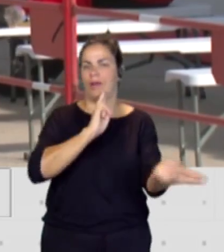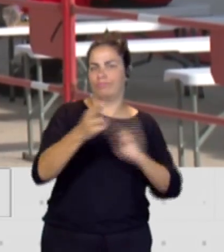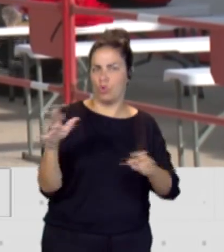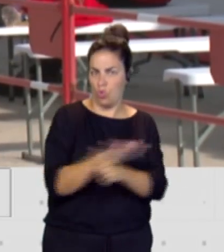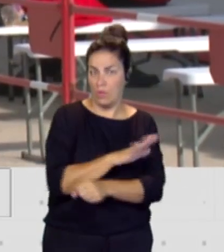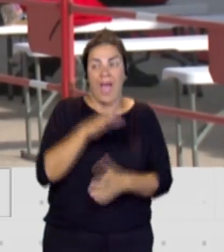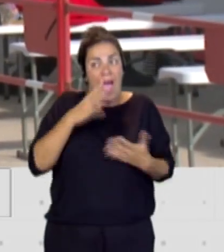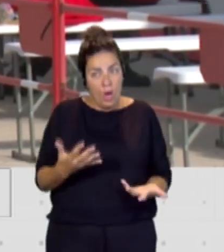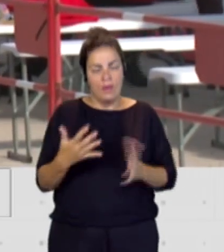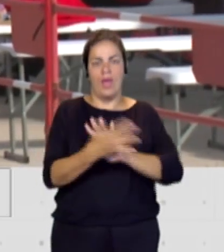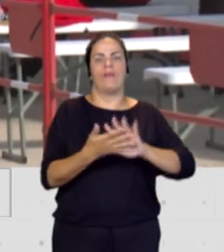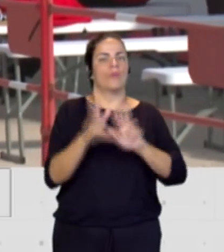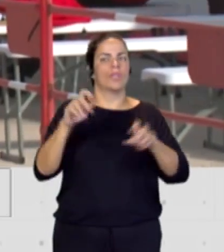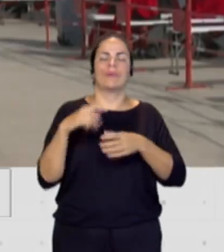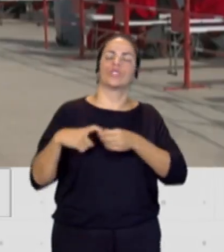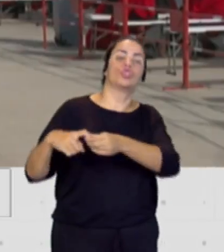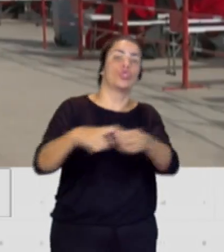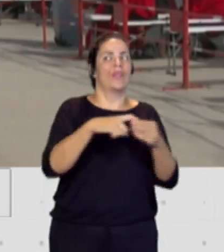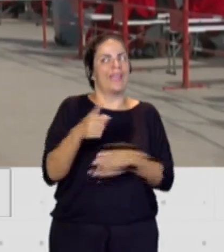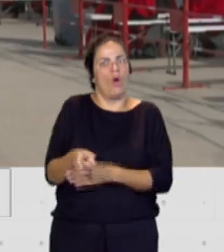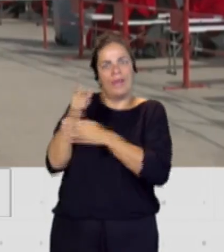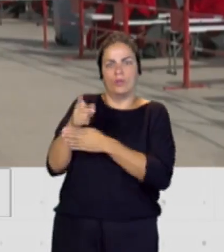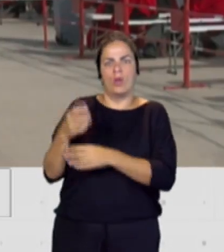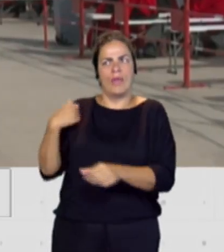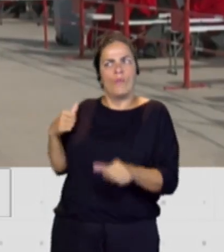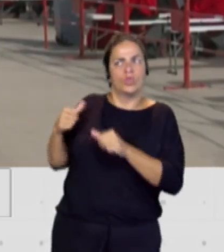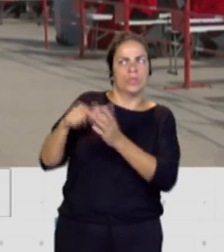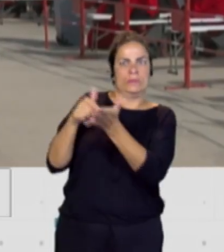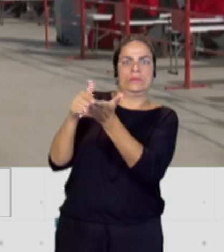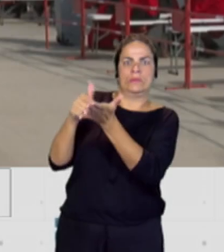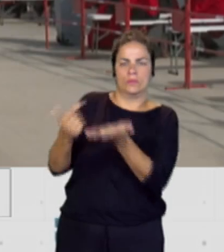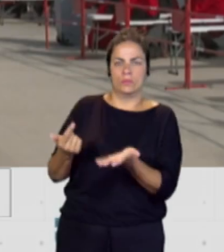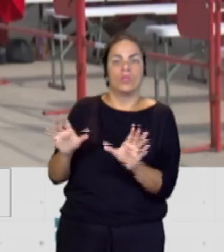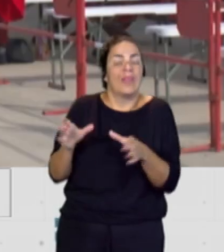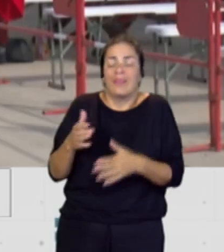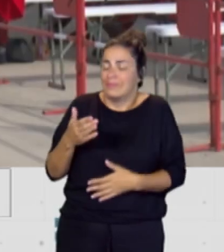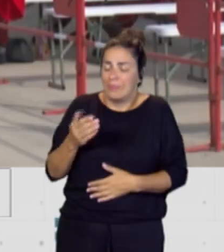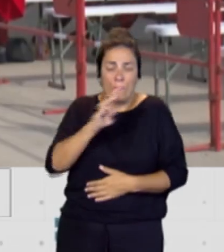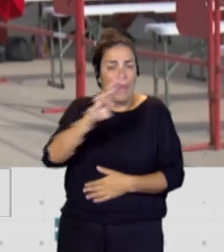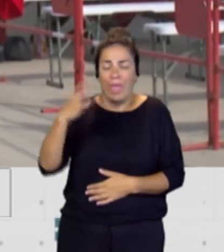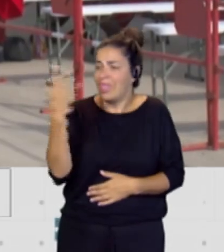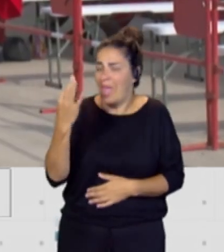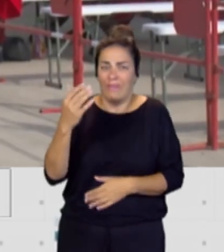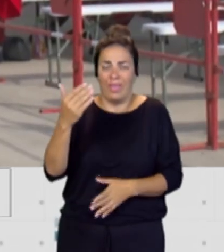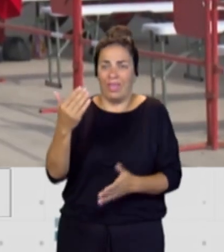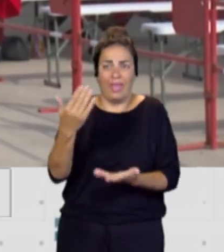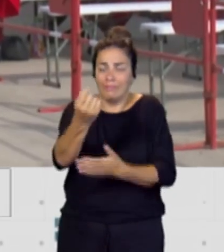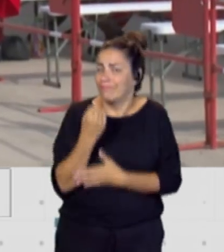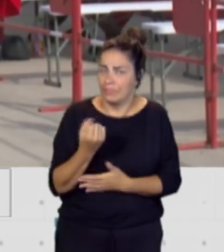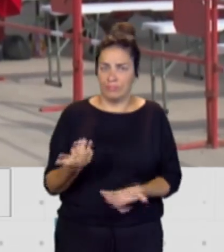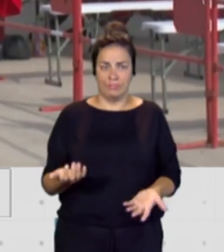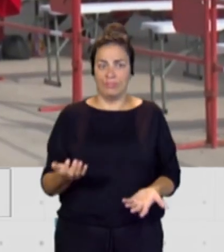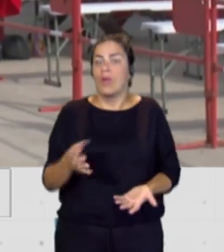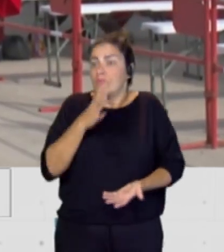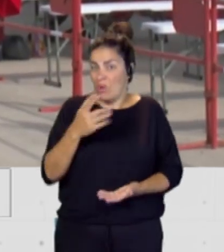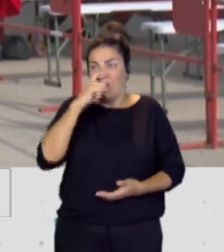obligatoria que es lo que llevamos reclamando durante mucho tiempo y es imprescindible que el Partido Popular se moje en esto porque hay que recordar que gobiernan la mayoría